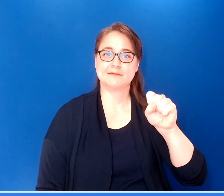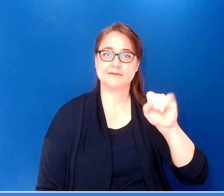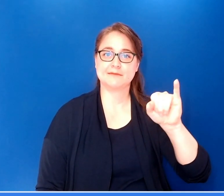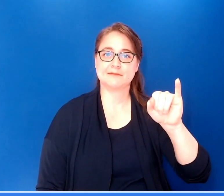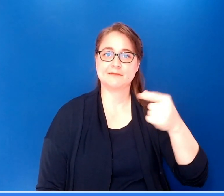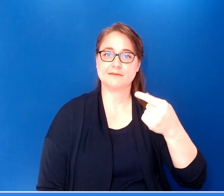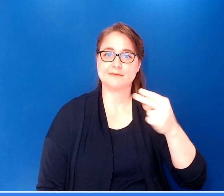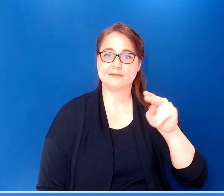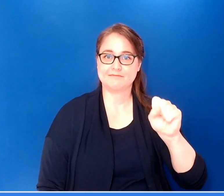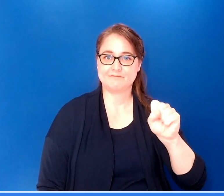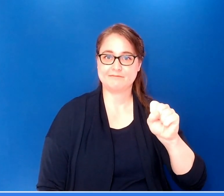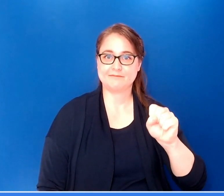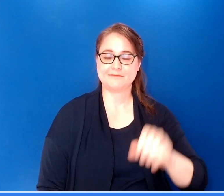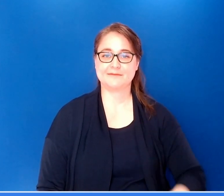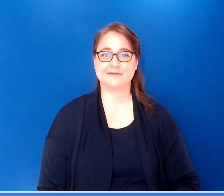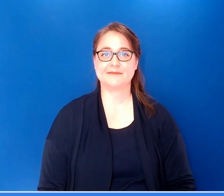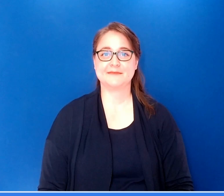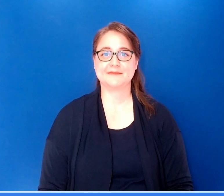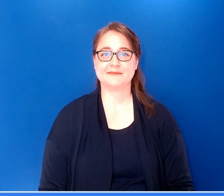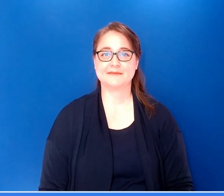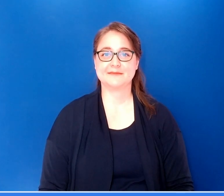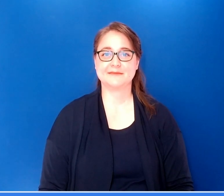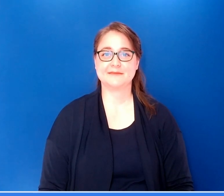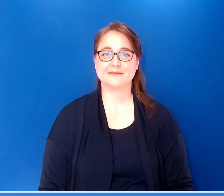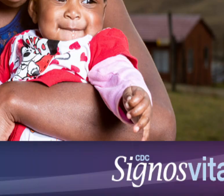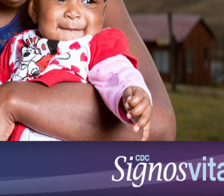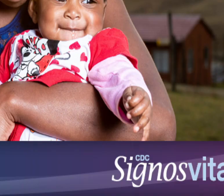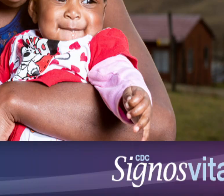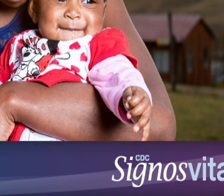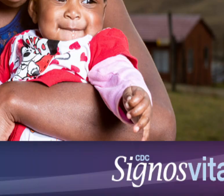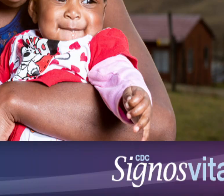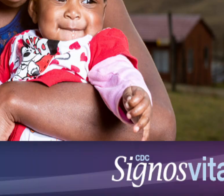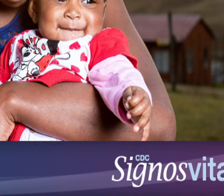VIH que salva vidas en menos de dos décadas.